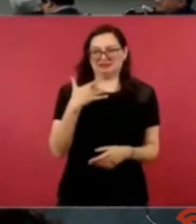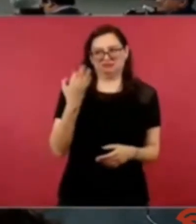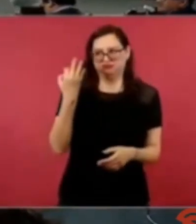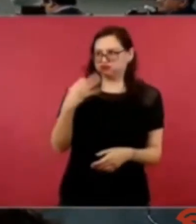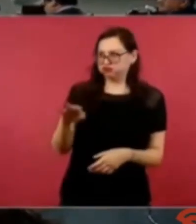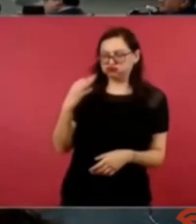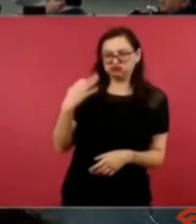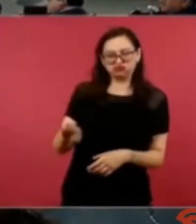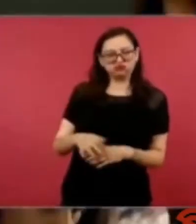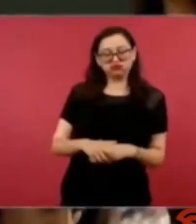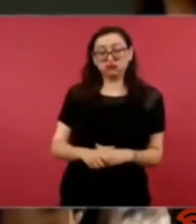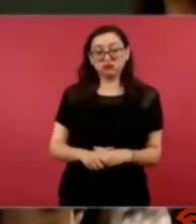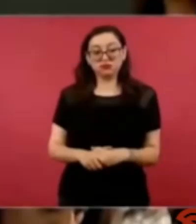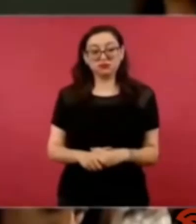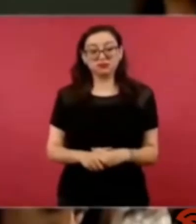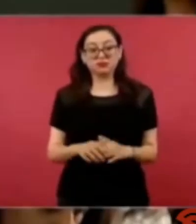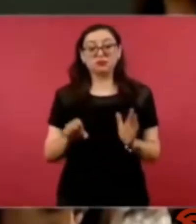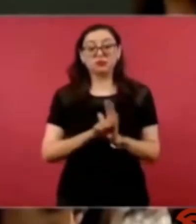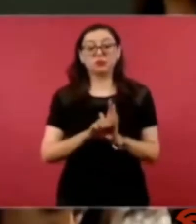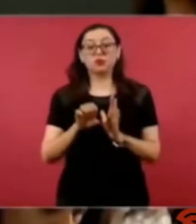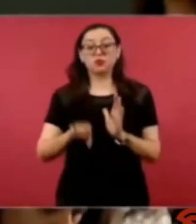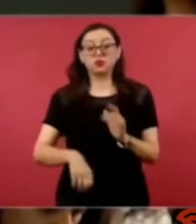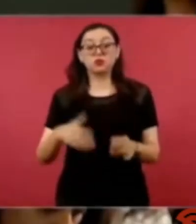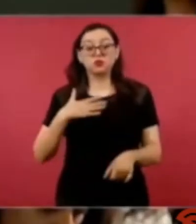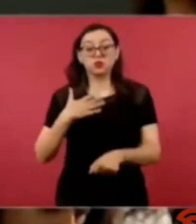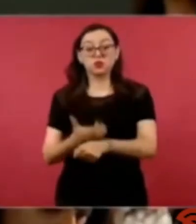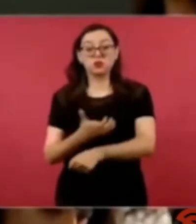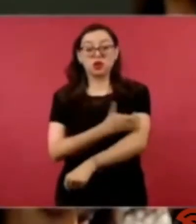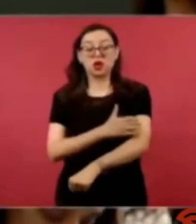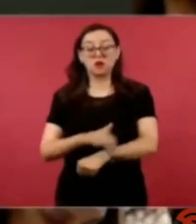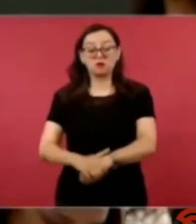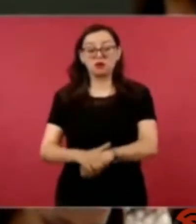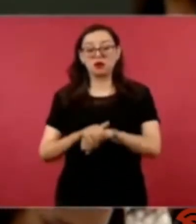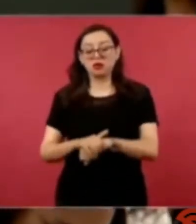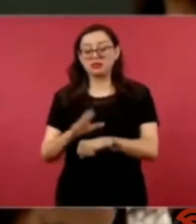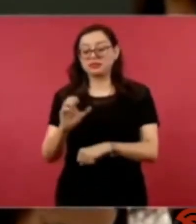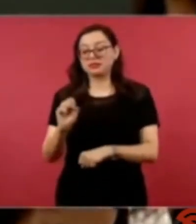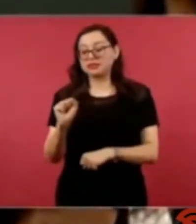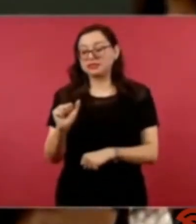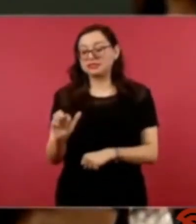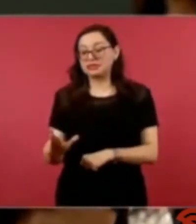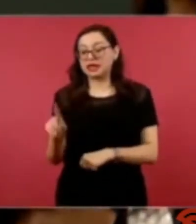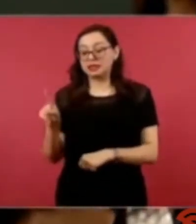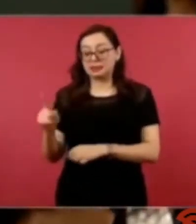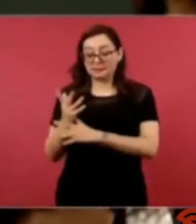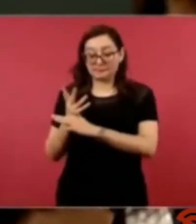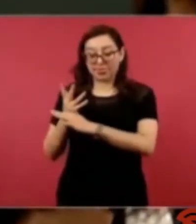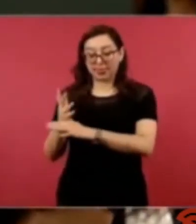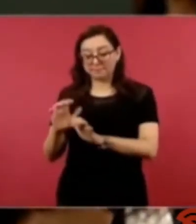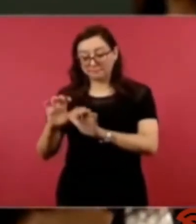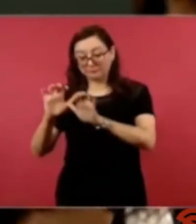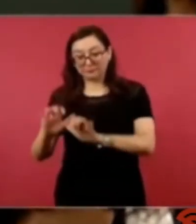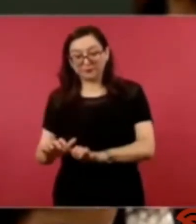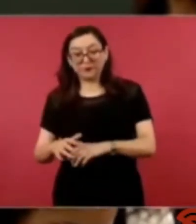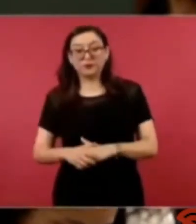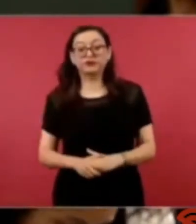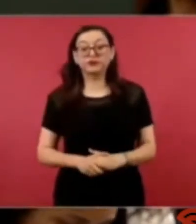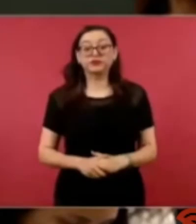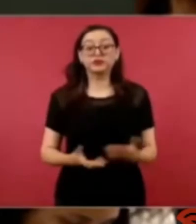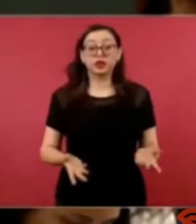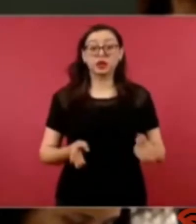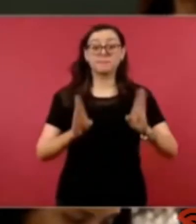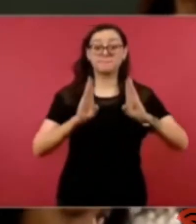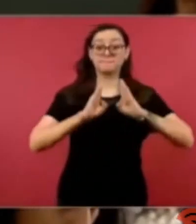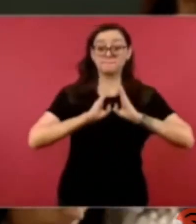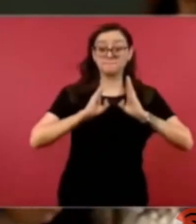columna que escribe mi compañero y amigo el abogado César Gutiérrez Priego que pregunta ¿está listo el ejército para tener una